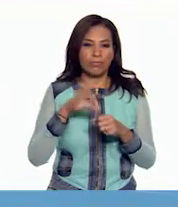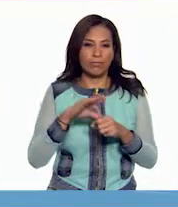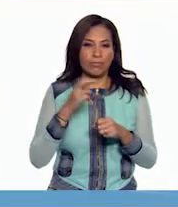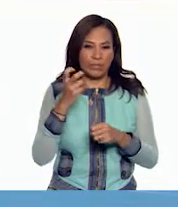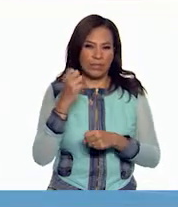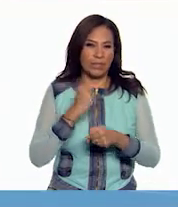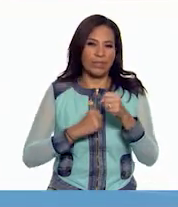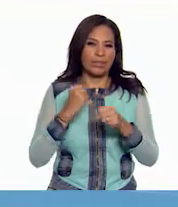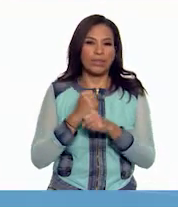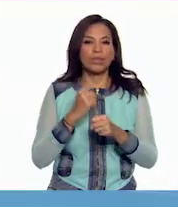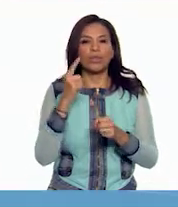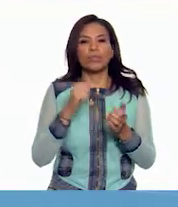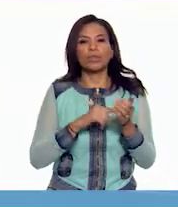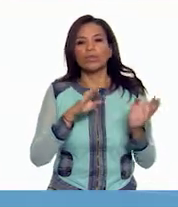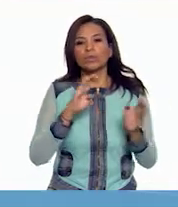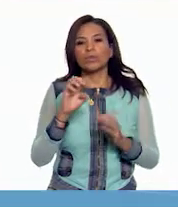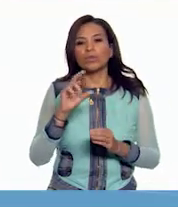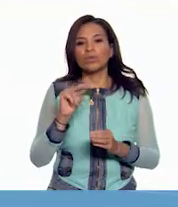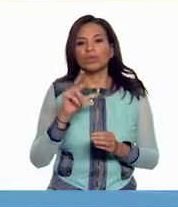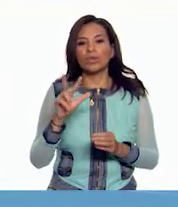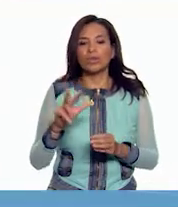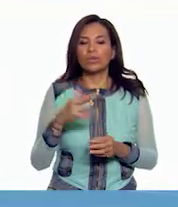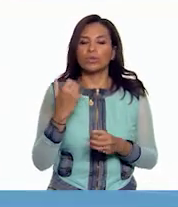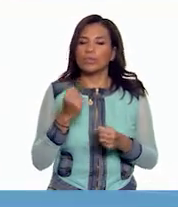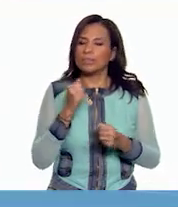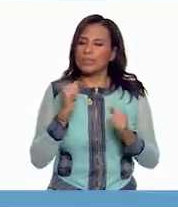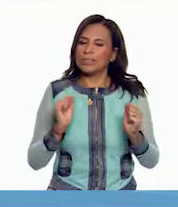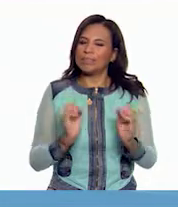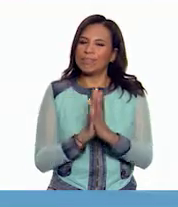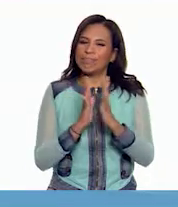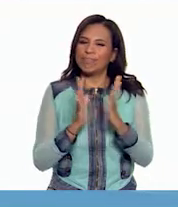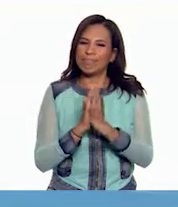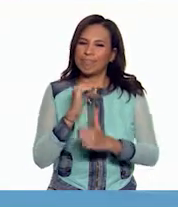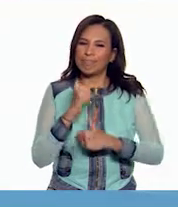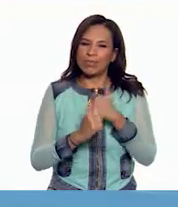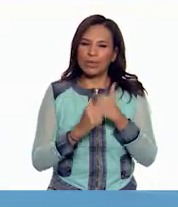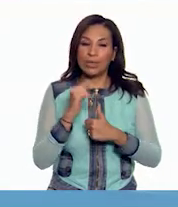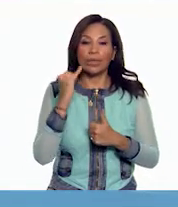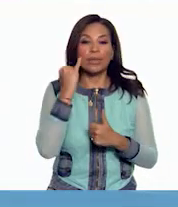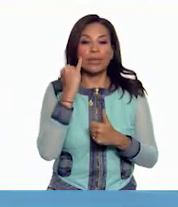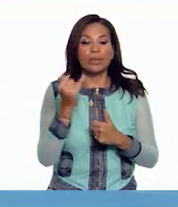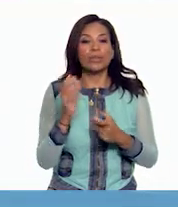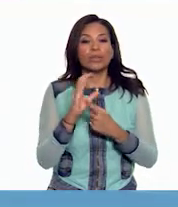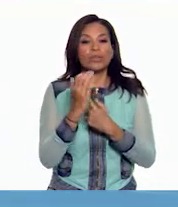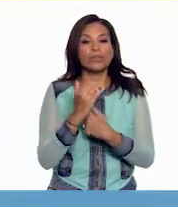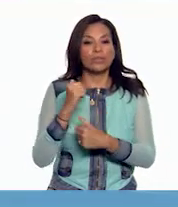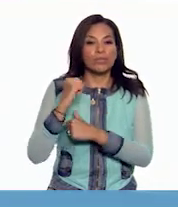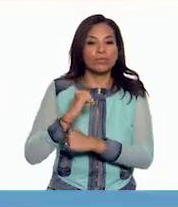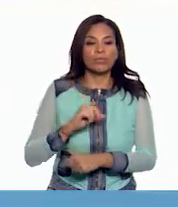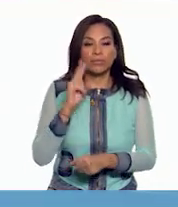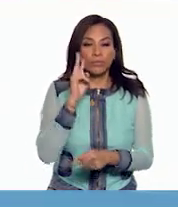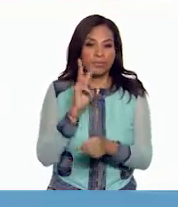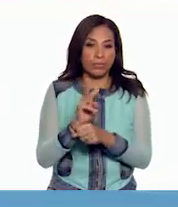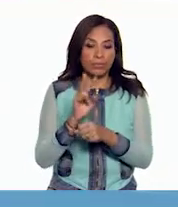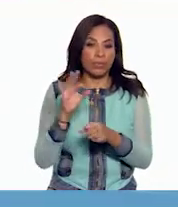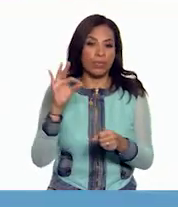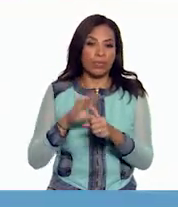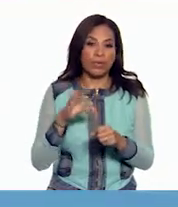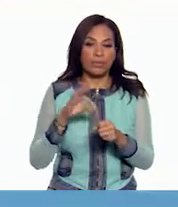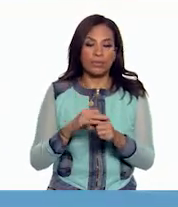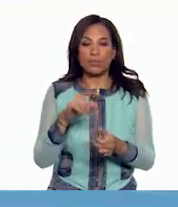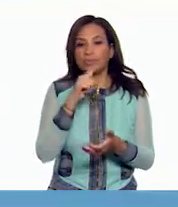de aquel año de 1988 fueron muy competidas. Imagínate, la comisión encargada de verificar las elecciones